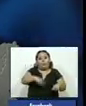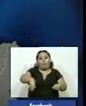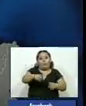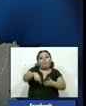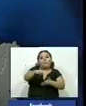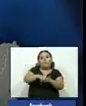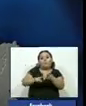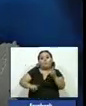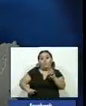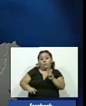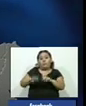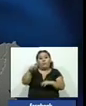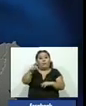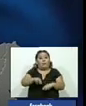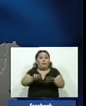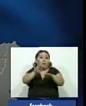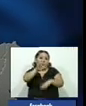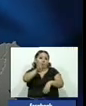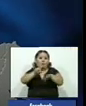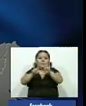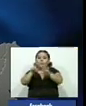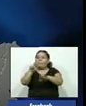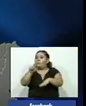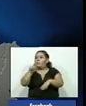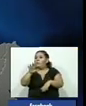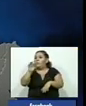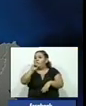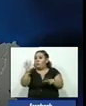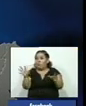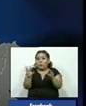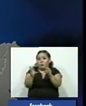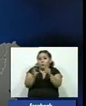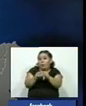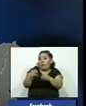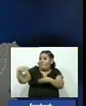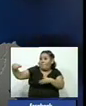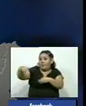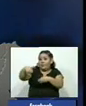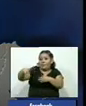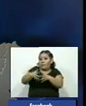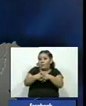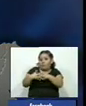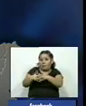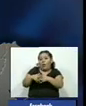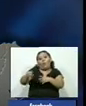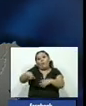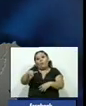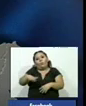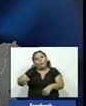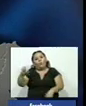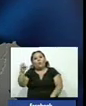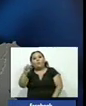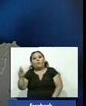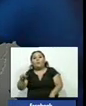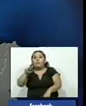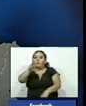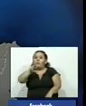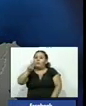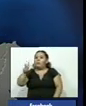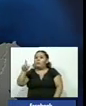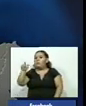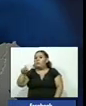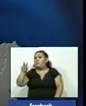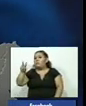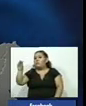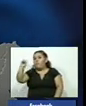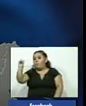país recibió el 36.5% del total de las remesas seguido por la zona oriental con 32.2